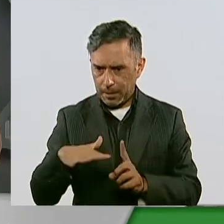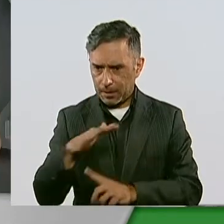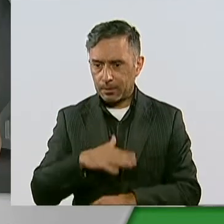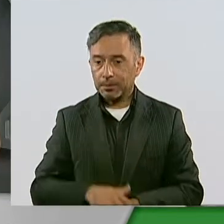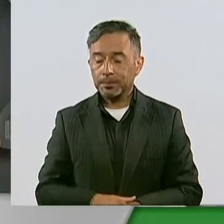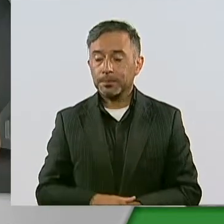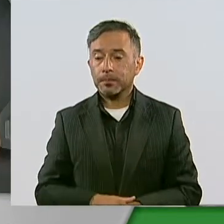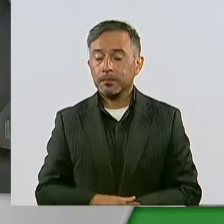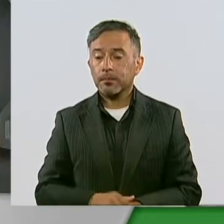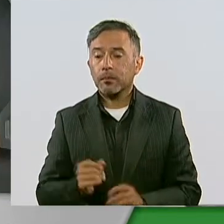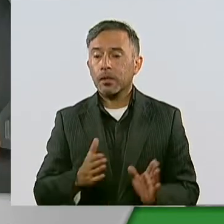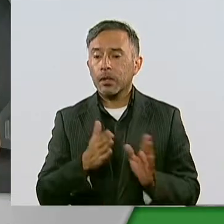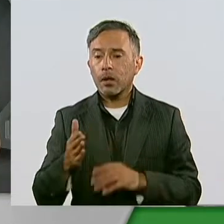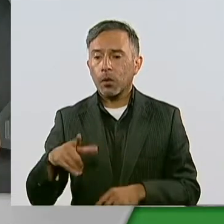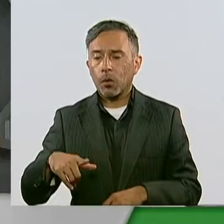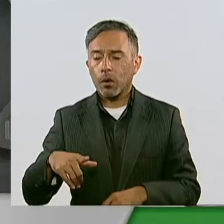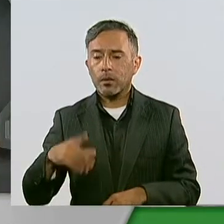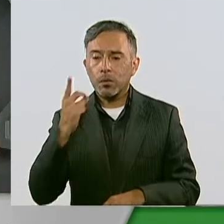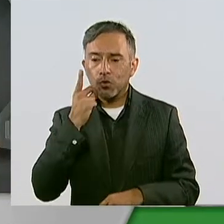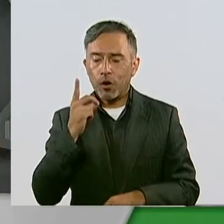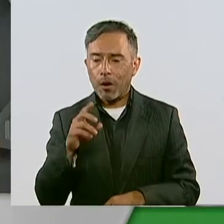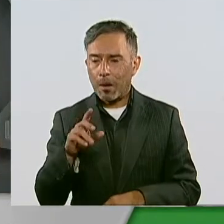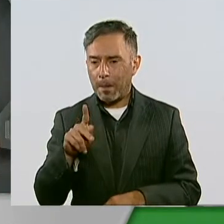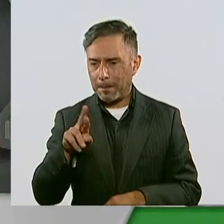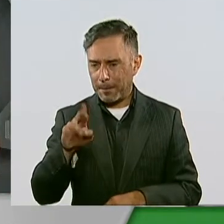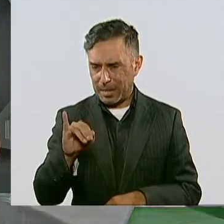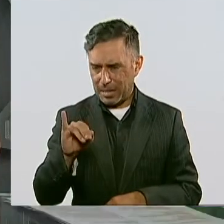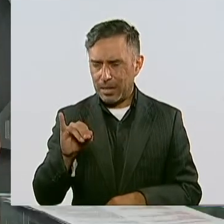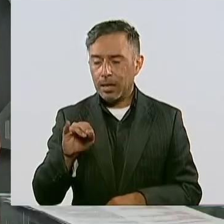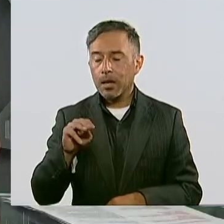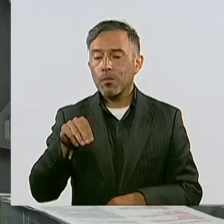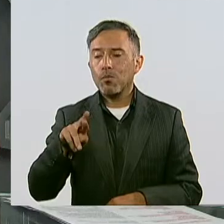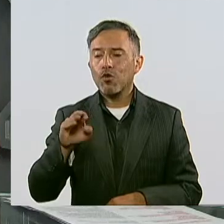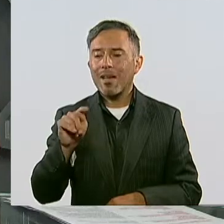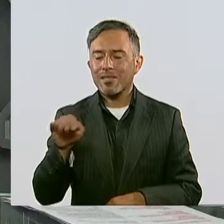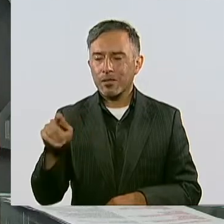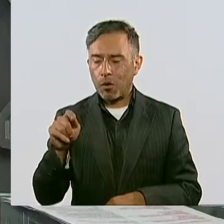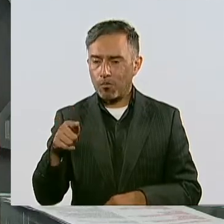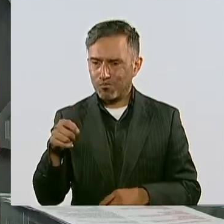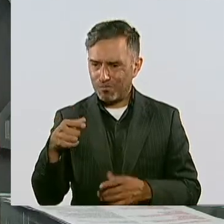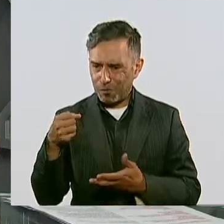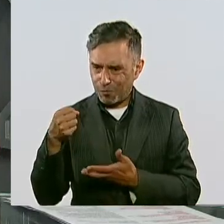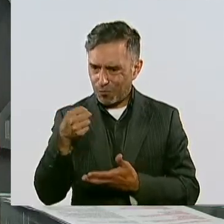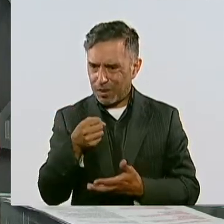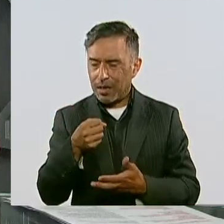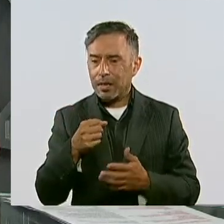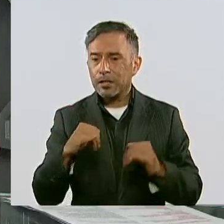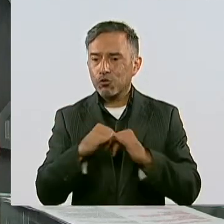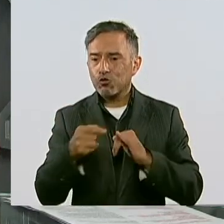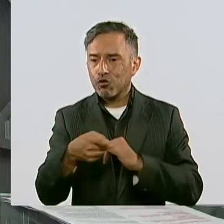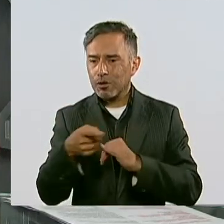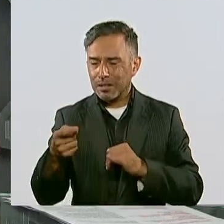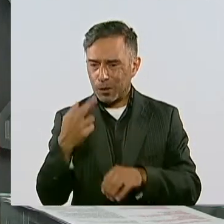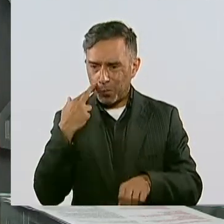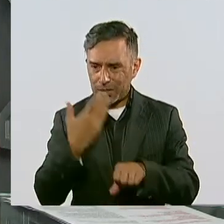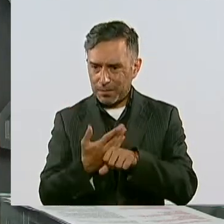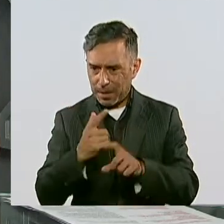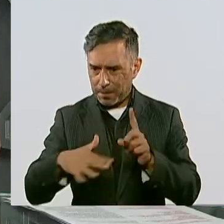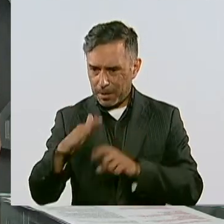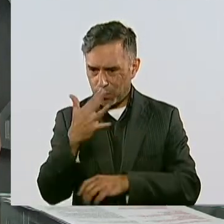El diputado del PRI, Enrique Murat, lamentó la disminución presupuestal para dependencias encargadas de la protección al medio ambiente.